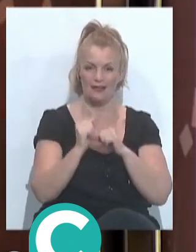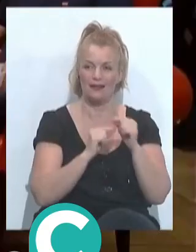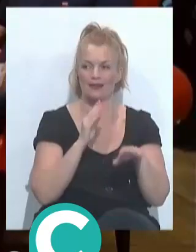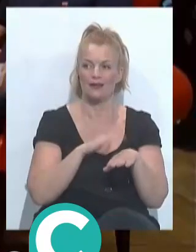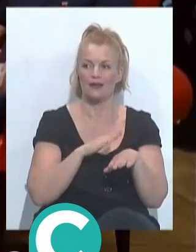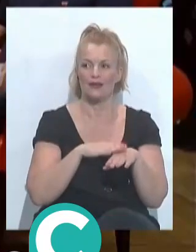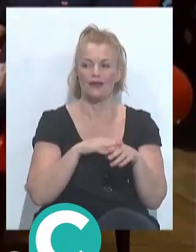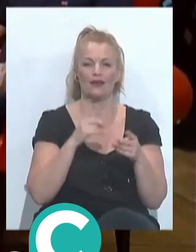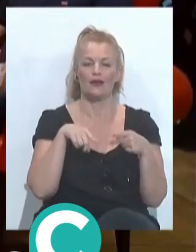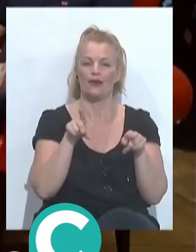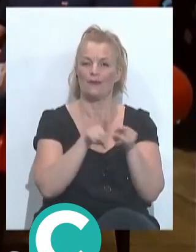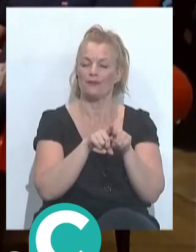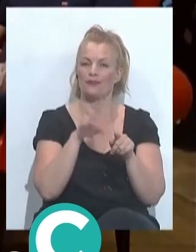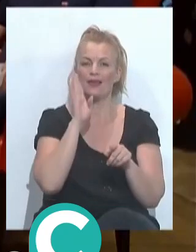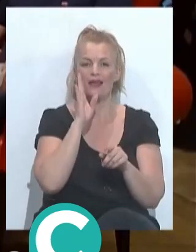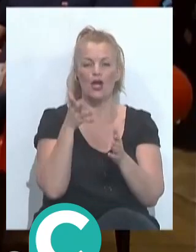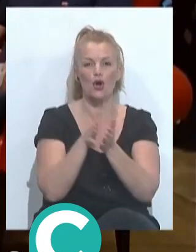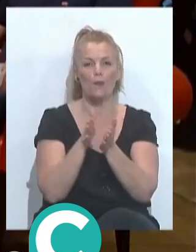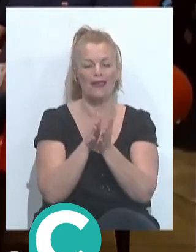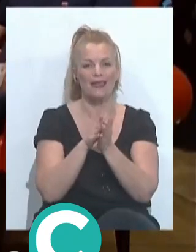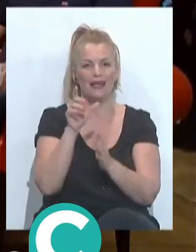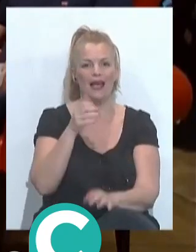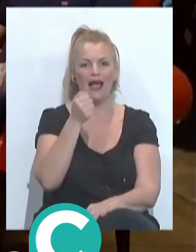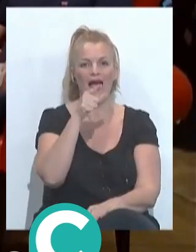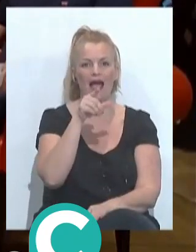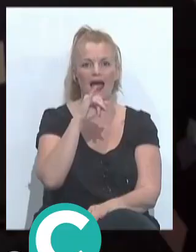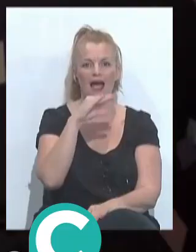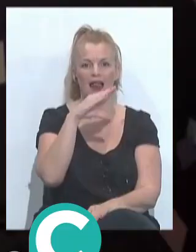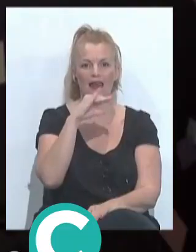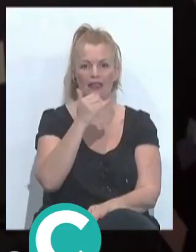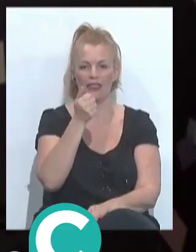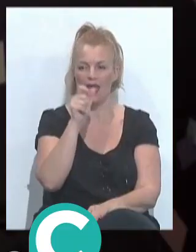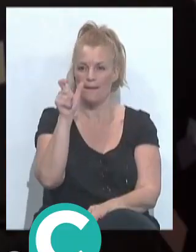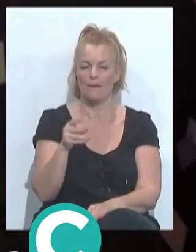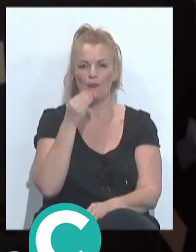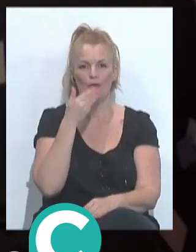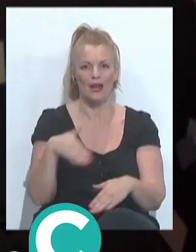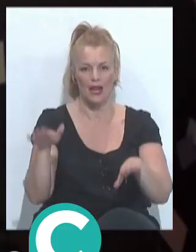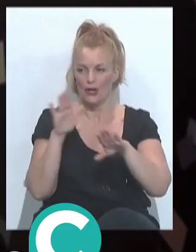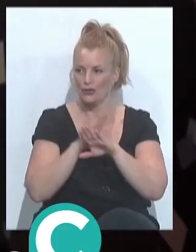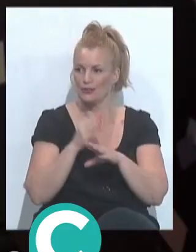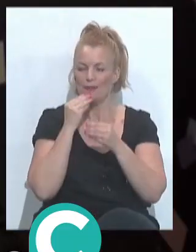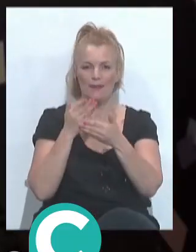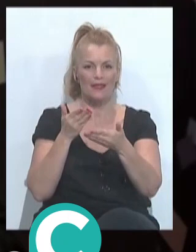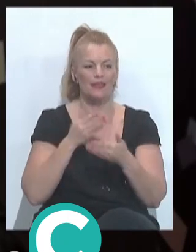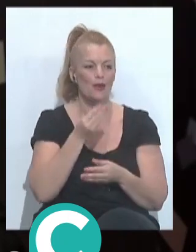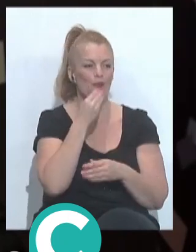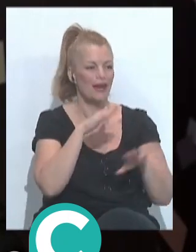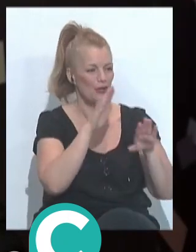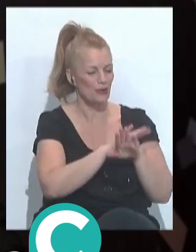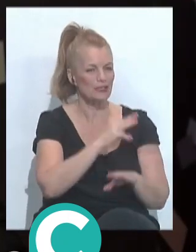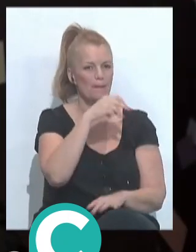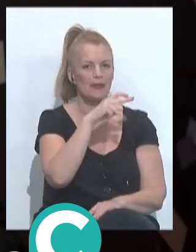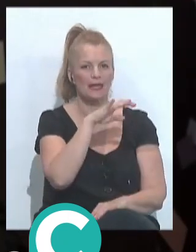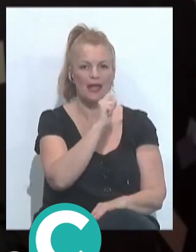adiós el boli, por el otro flanco con la compañera Alicia Pérez Fopiani. Muy buenas noches, bienvenida. Miriam, muchas gracias.